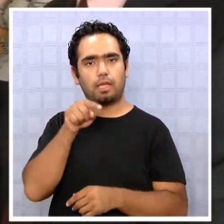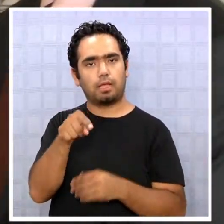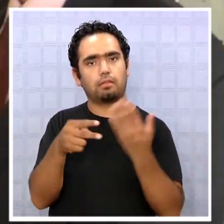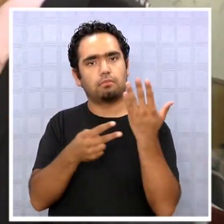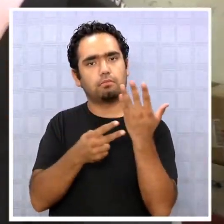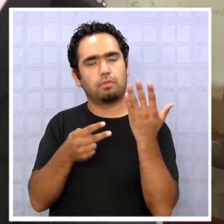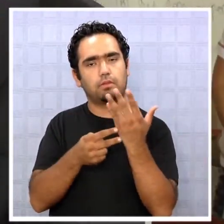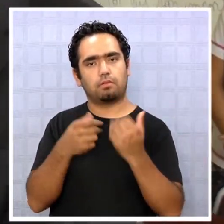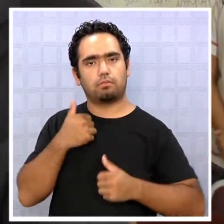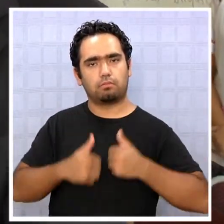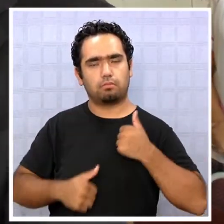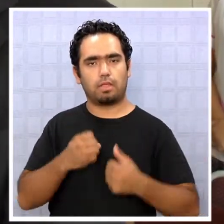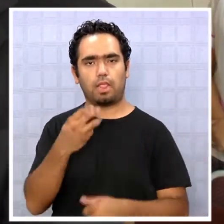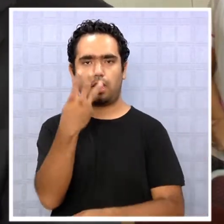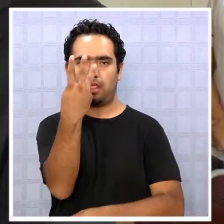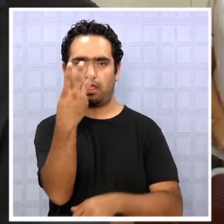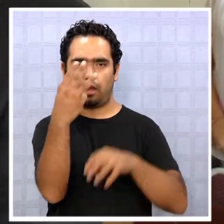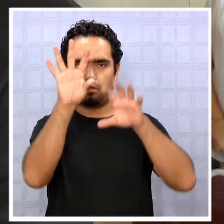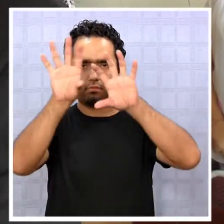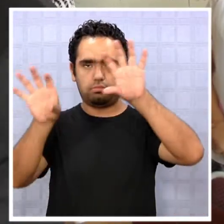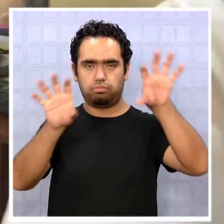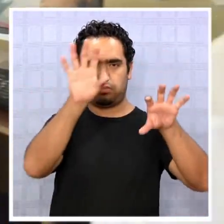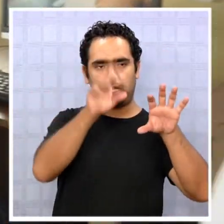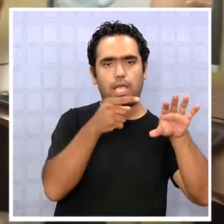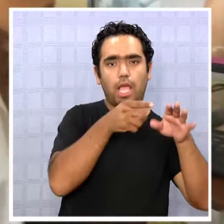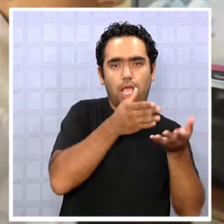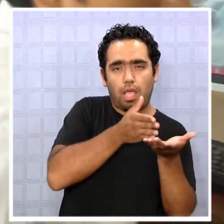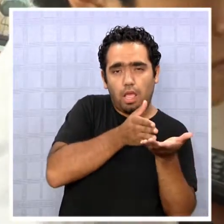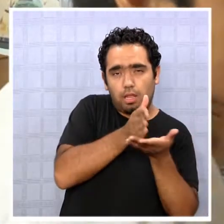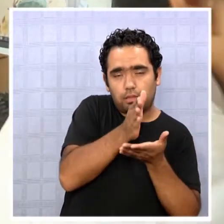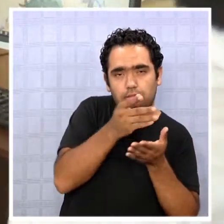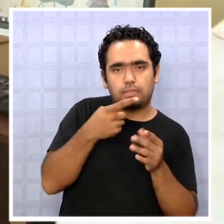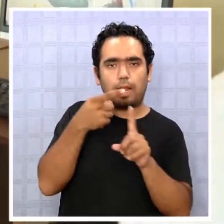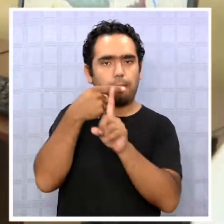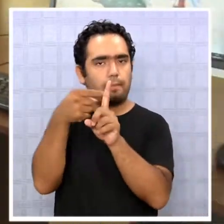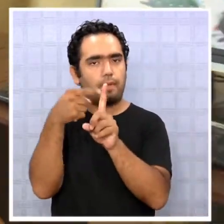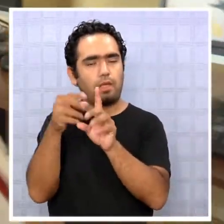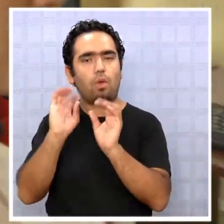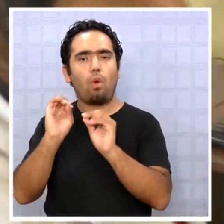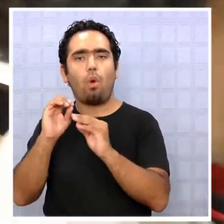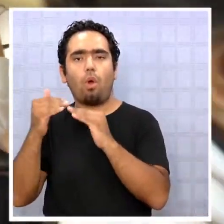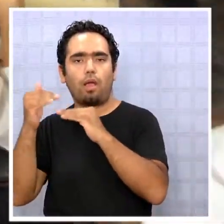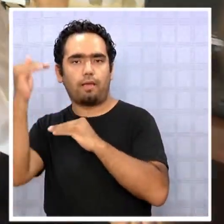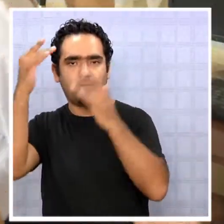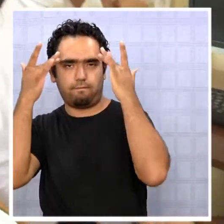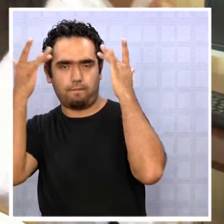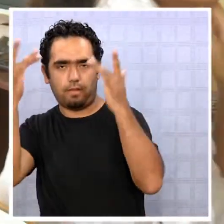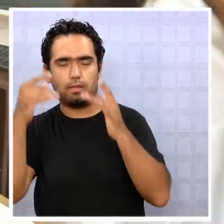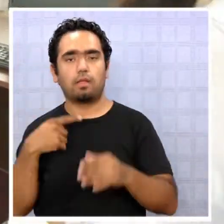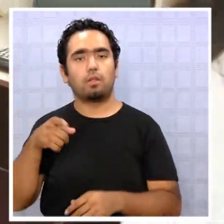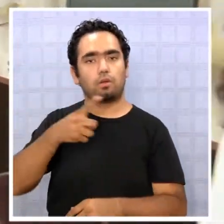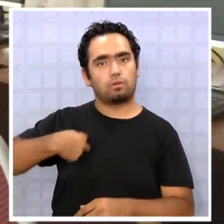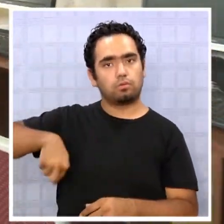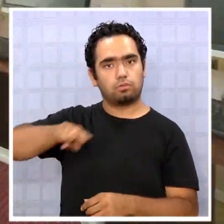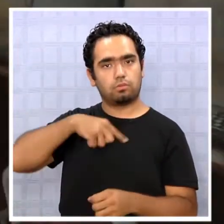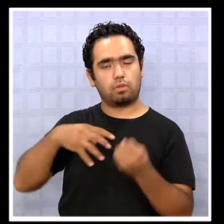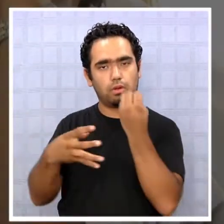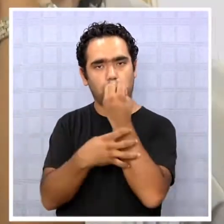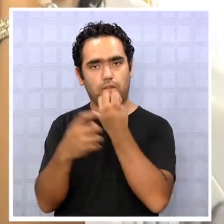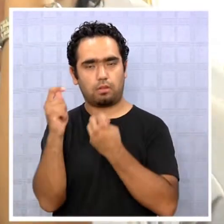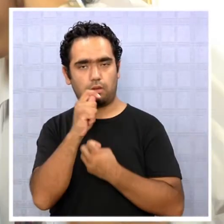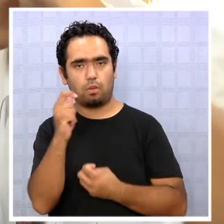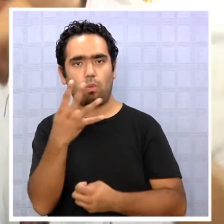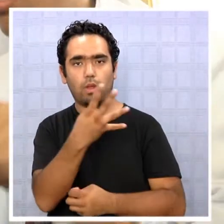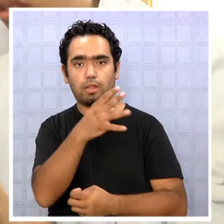inicial, intermedio y avanzado. En nuestra región, el 48% de los alumnos demostró que sus conocimientos